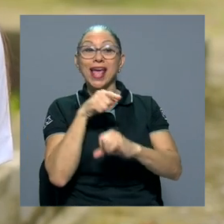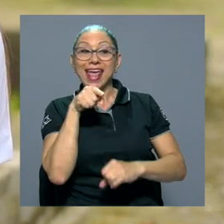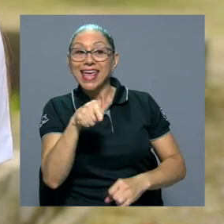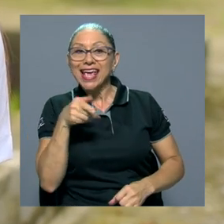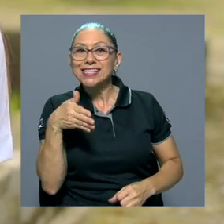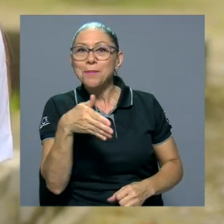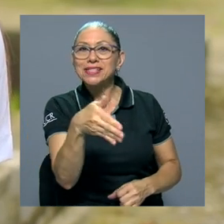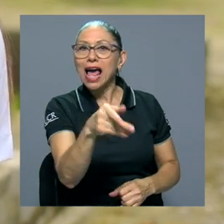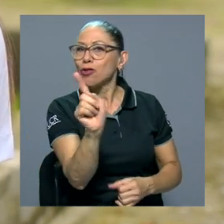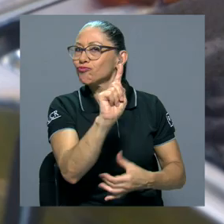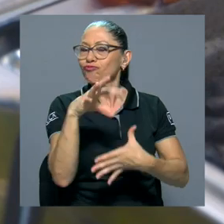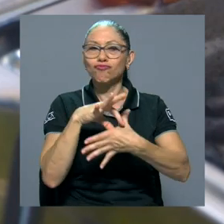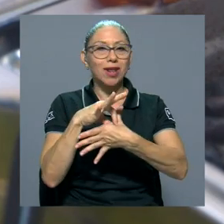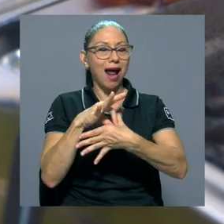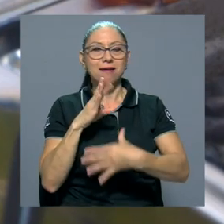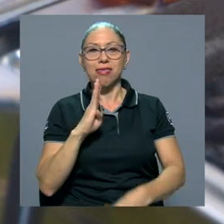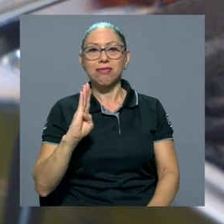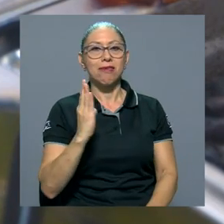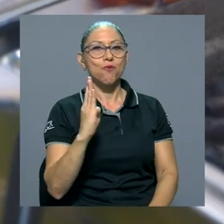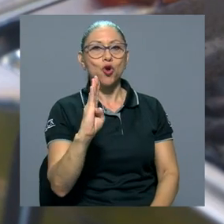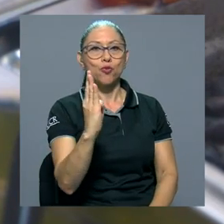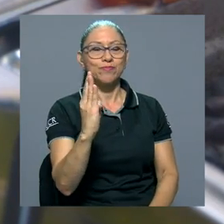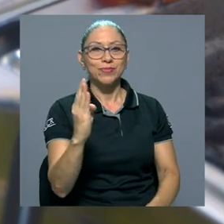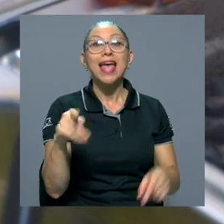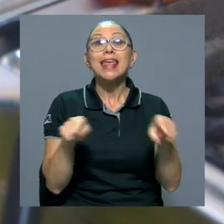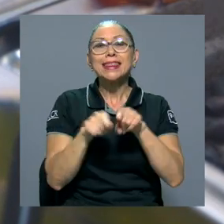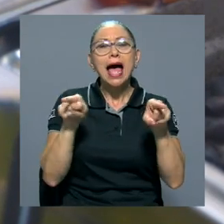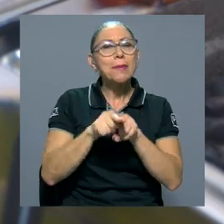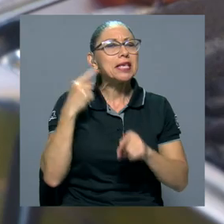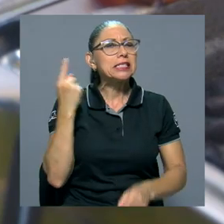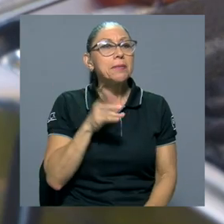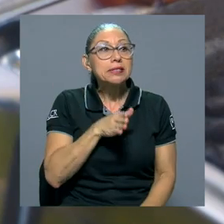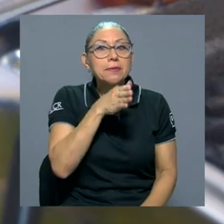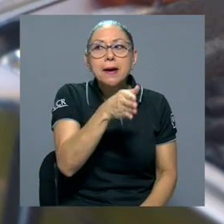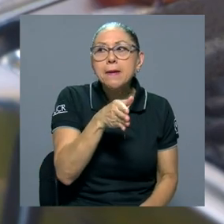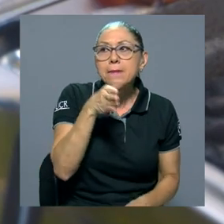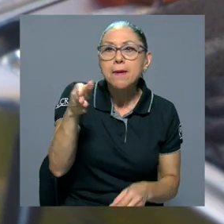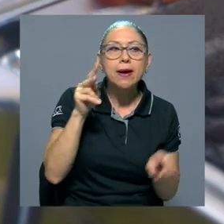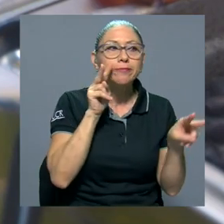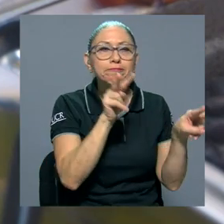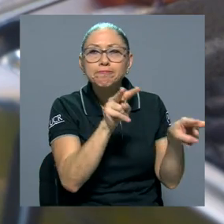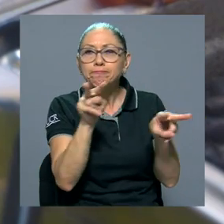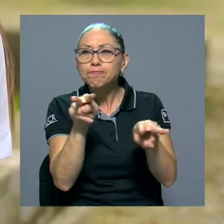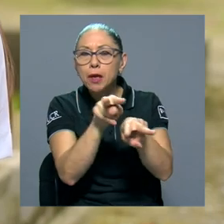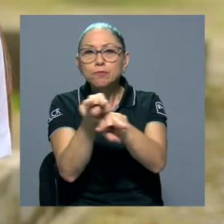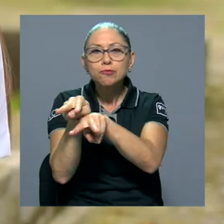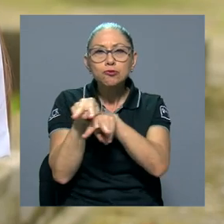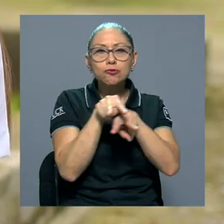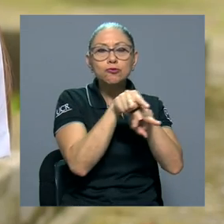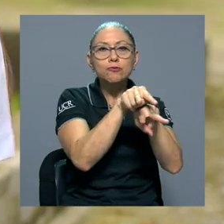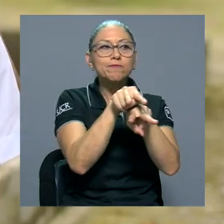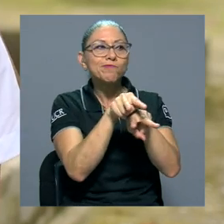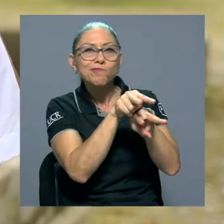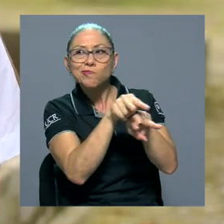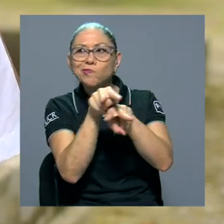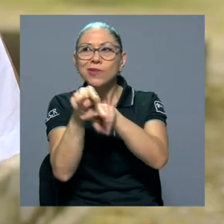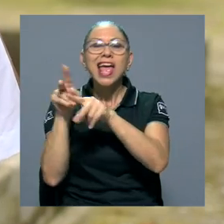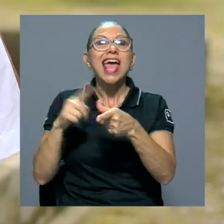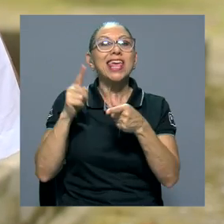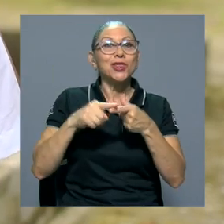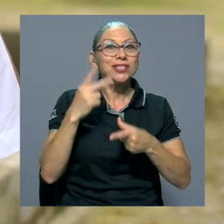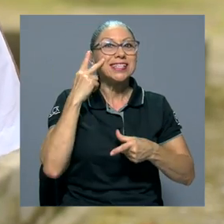pescado que se esté comprando no sea carne de tiburón. Así mismo se hacen supervisiones en sitio, entonces se ven las